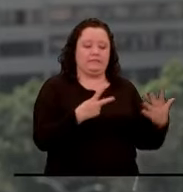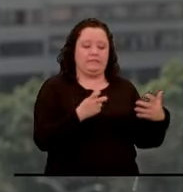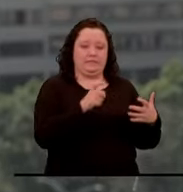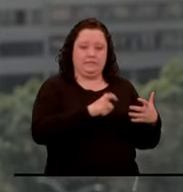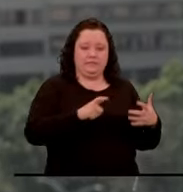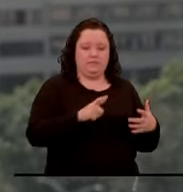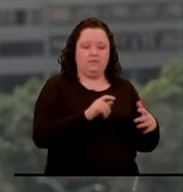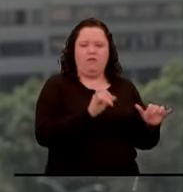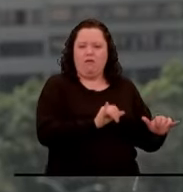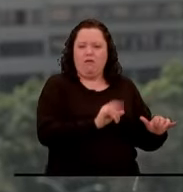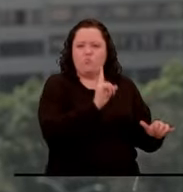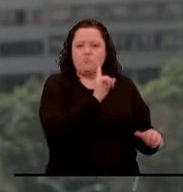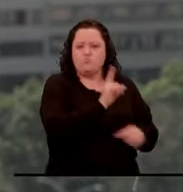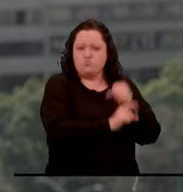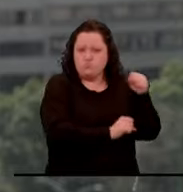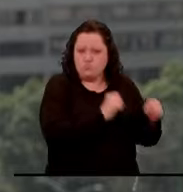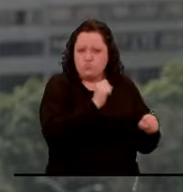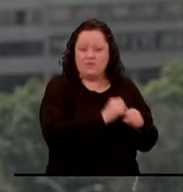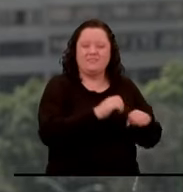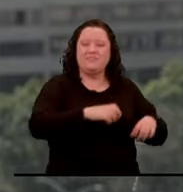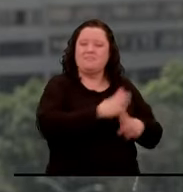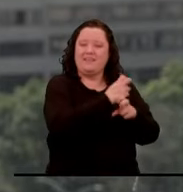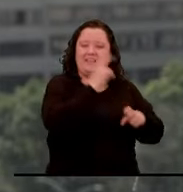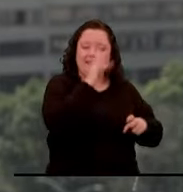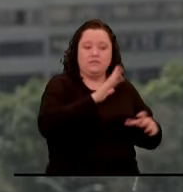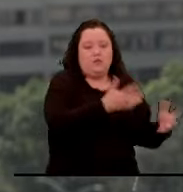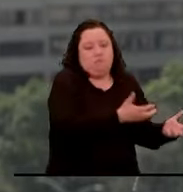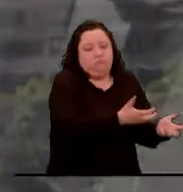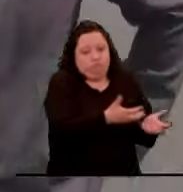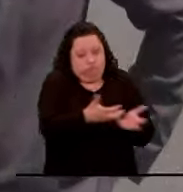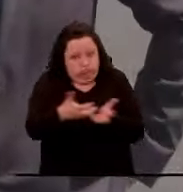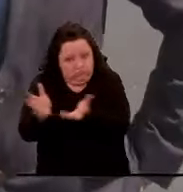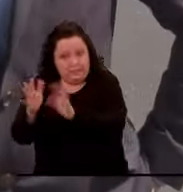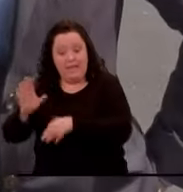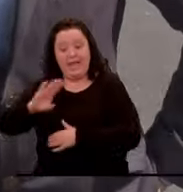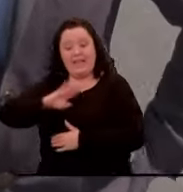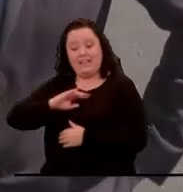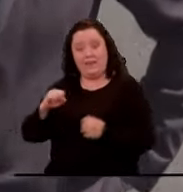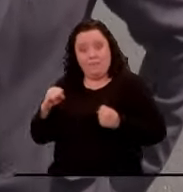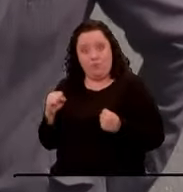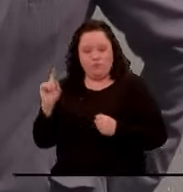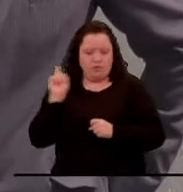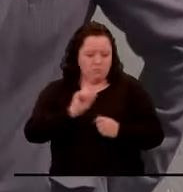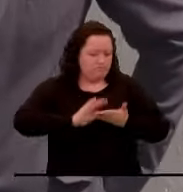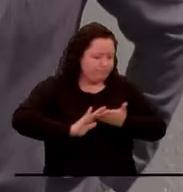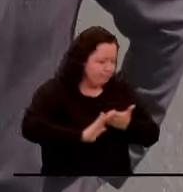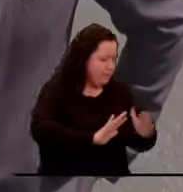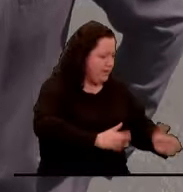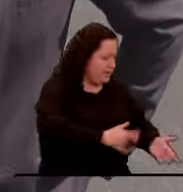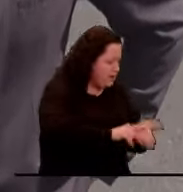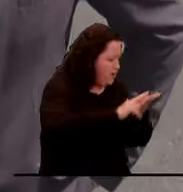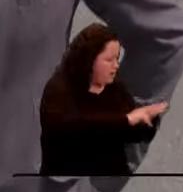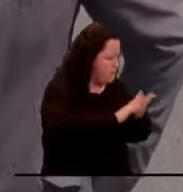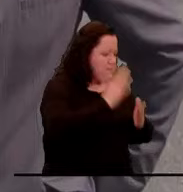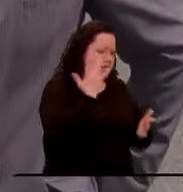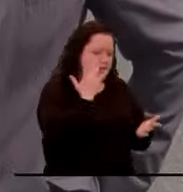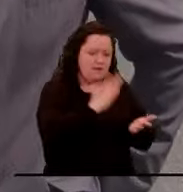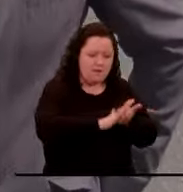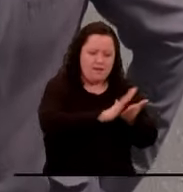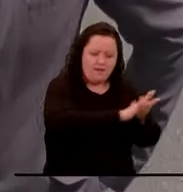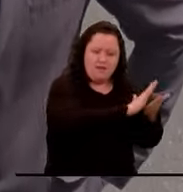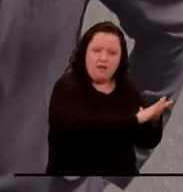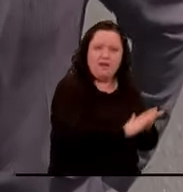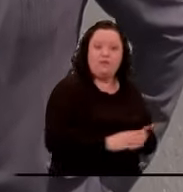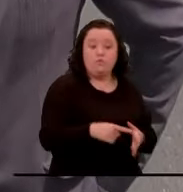año permanecieron en el Parque Nacional, la Alcaldía de Bogotá comenzó las labores de recuperación y limpieza del parque. Julián Ríos, ¿qué va a pasar con ese